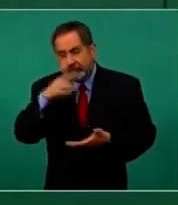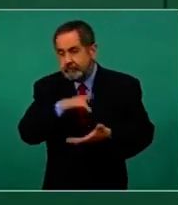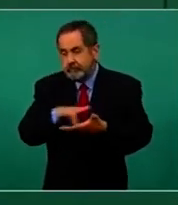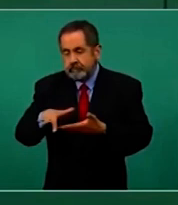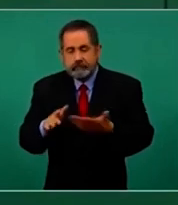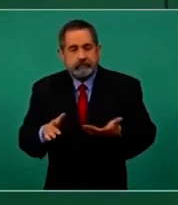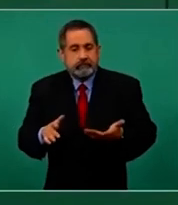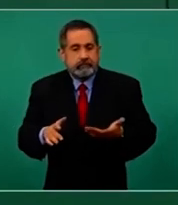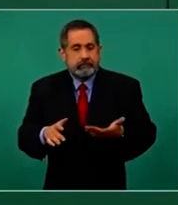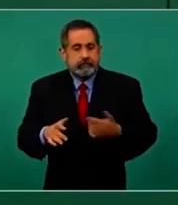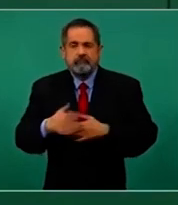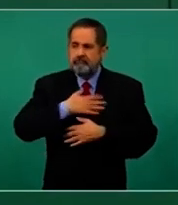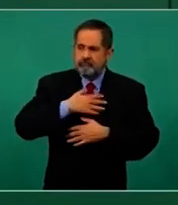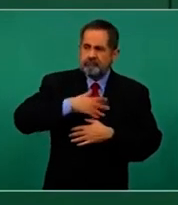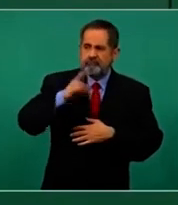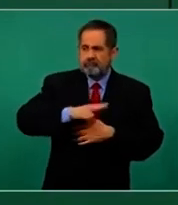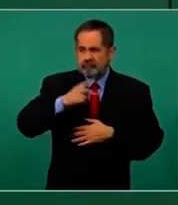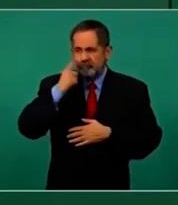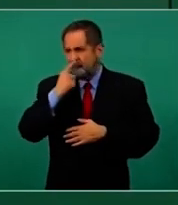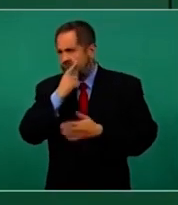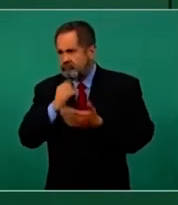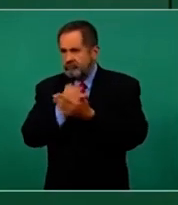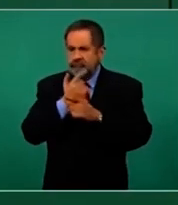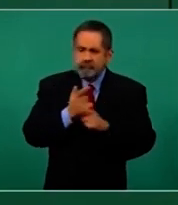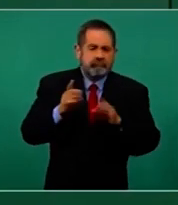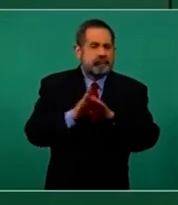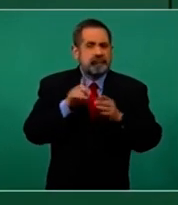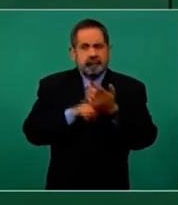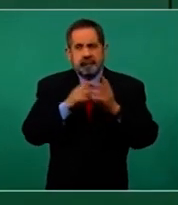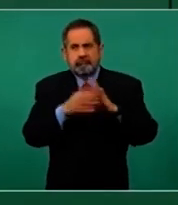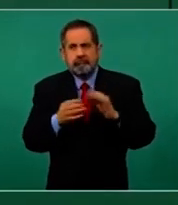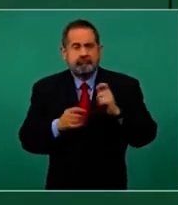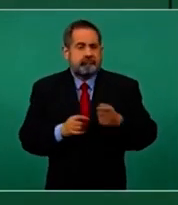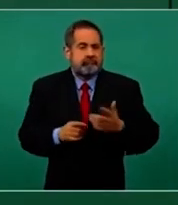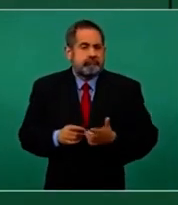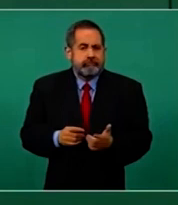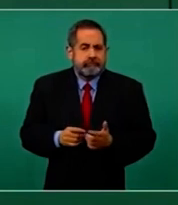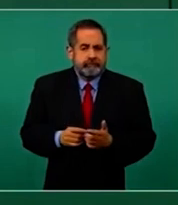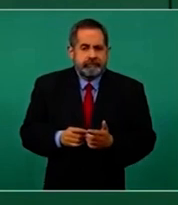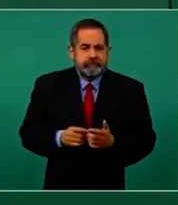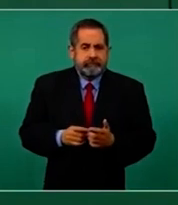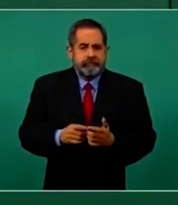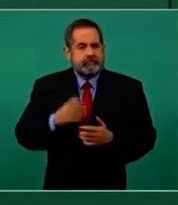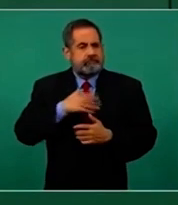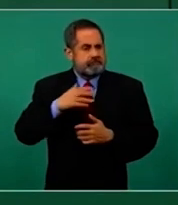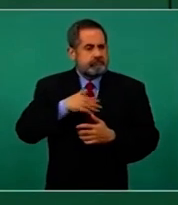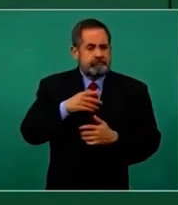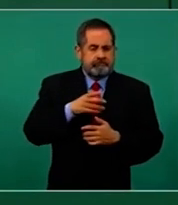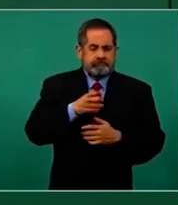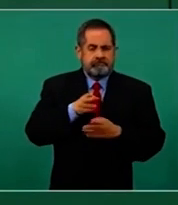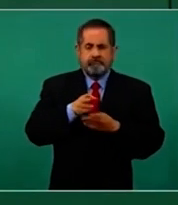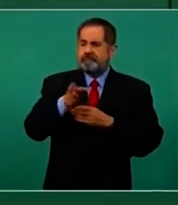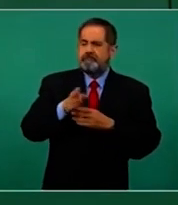demócratas, de que son centristas,